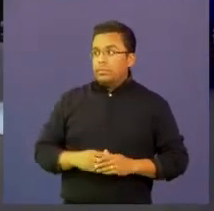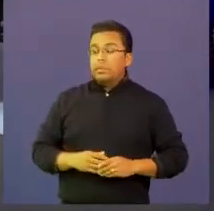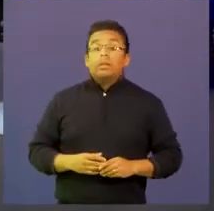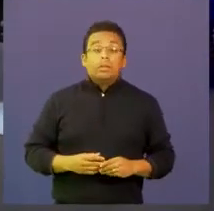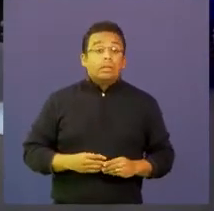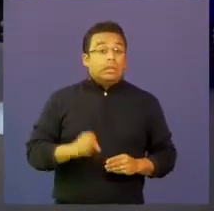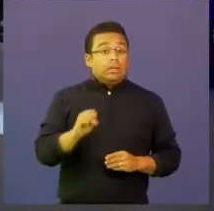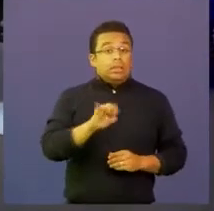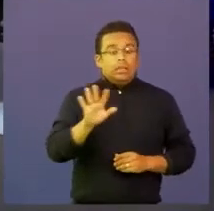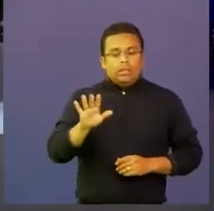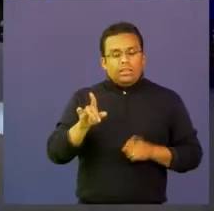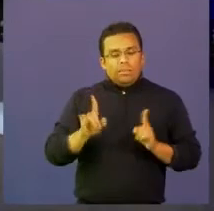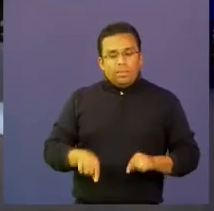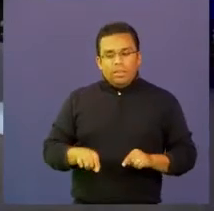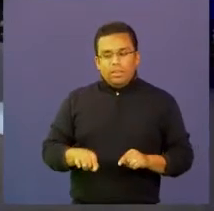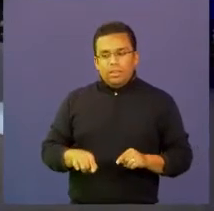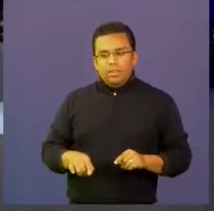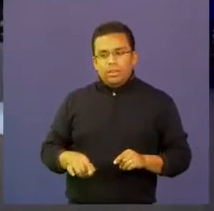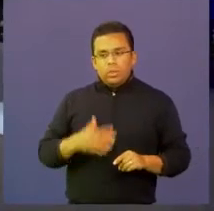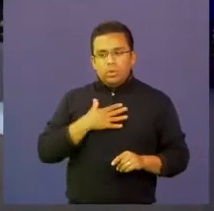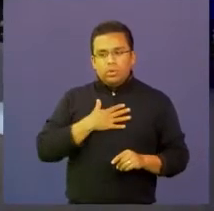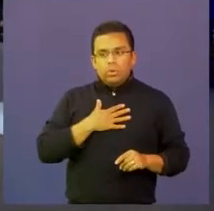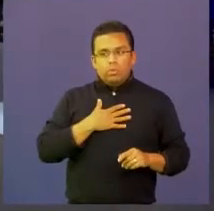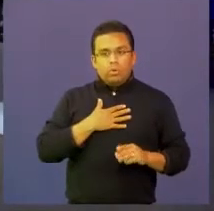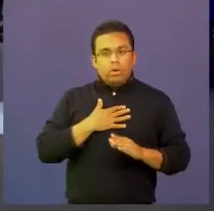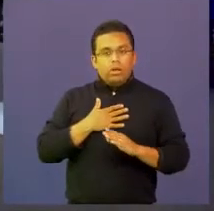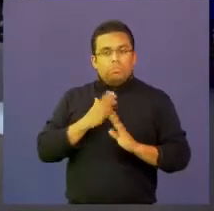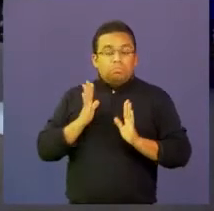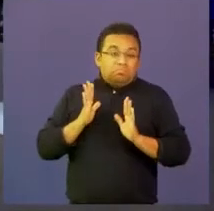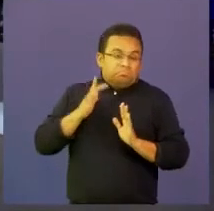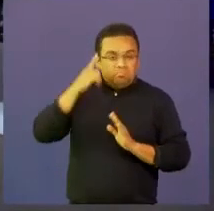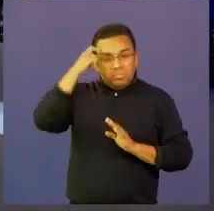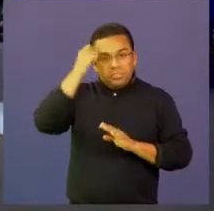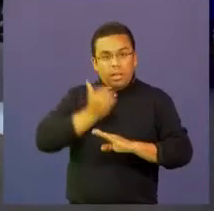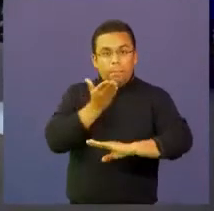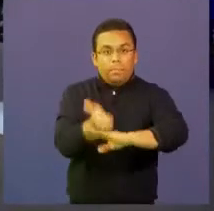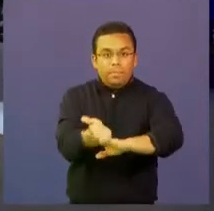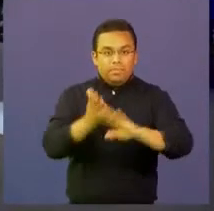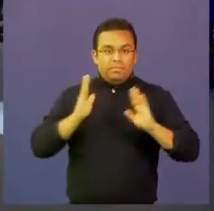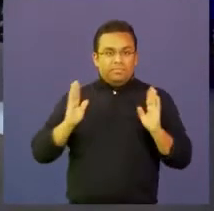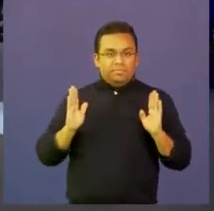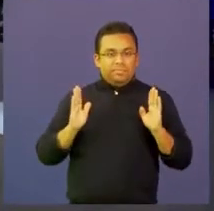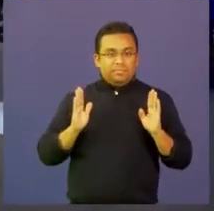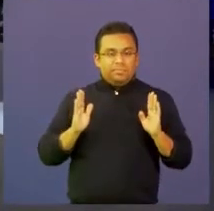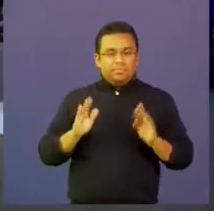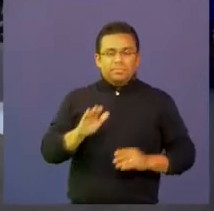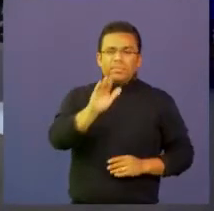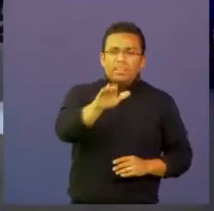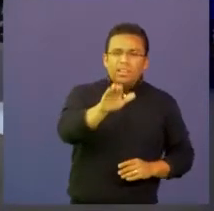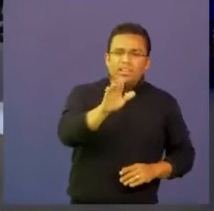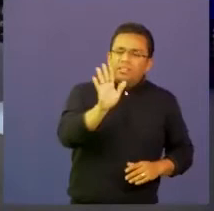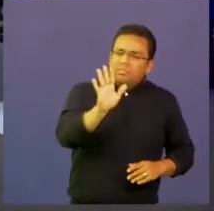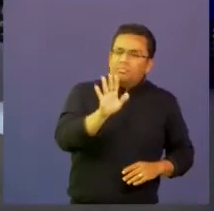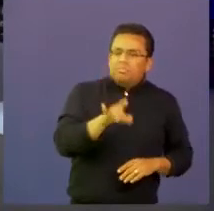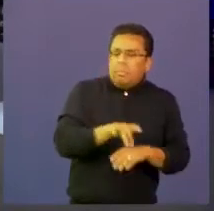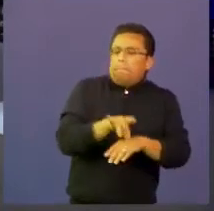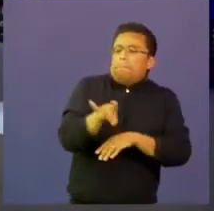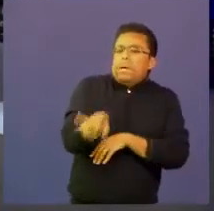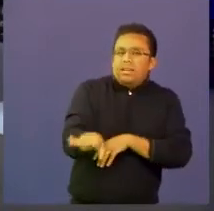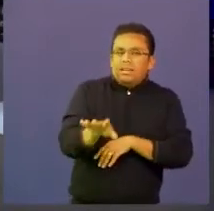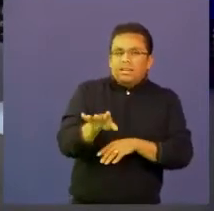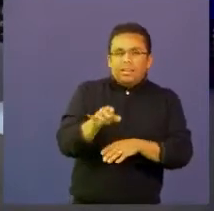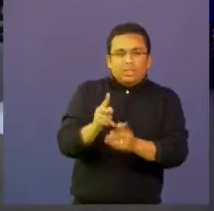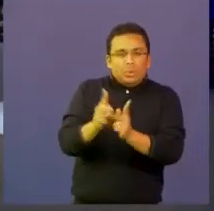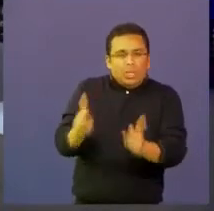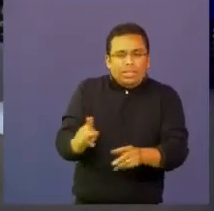incluso me atrevo a plantear esto ¿por qué no darle la oportunidad a que el estudiante sea el que nos